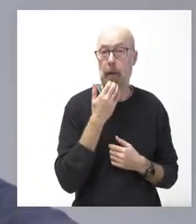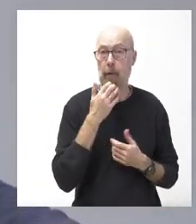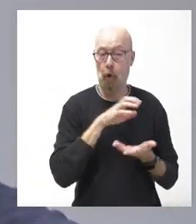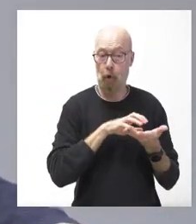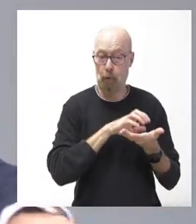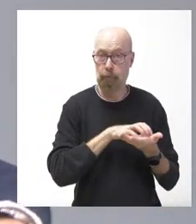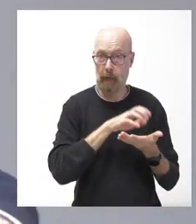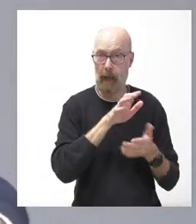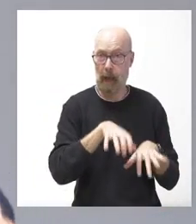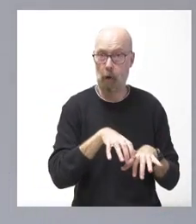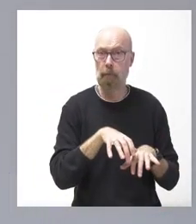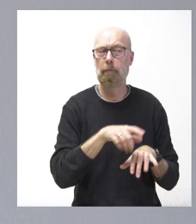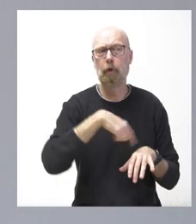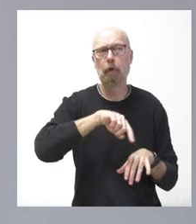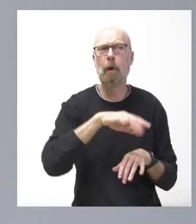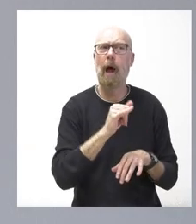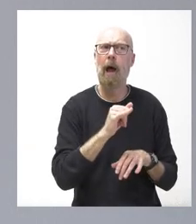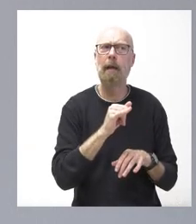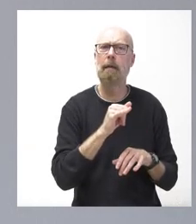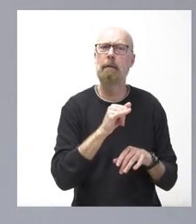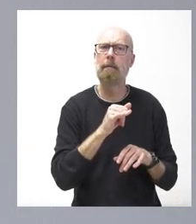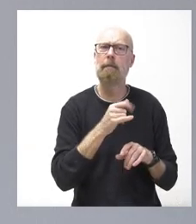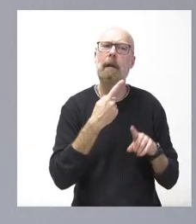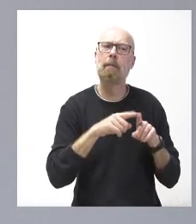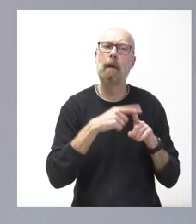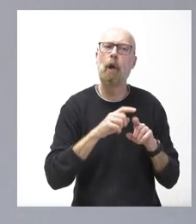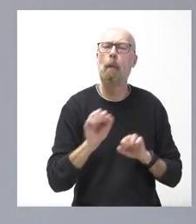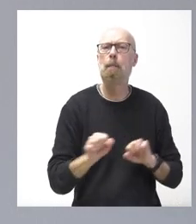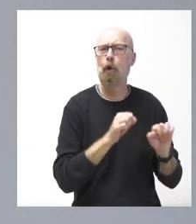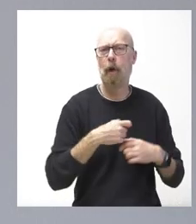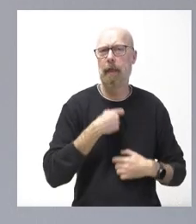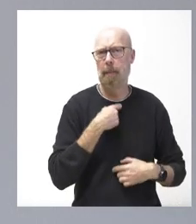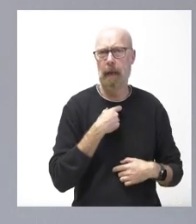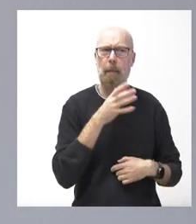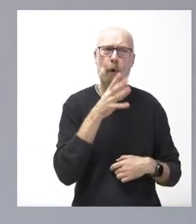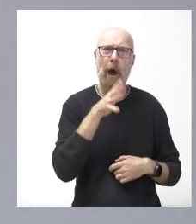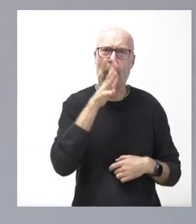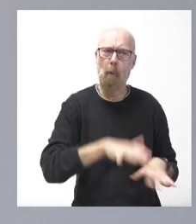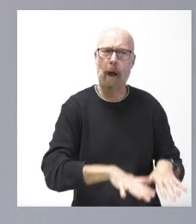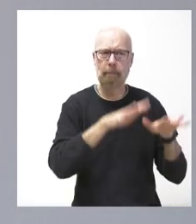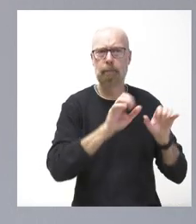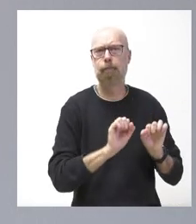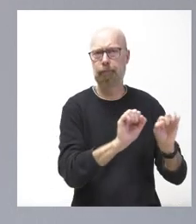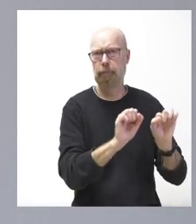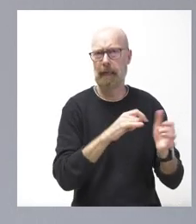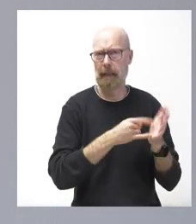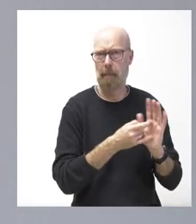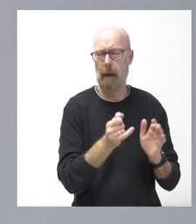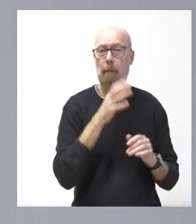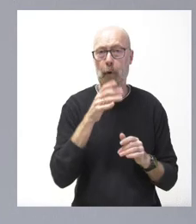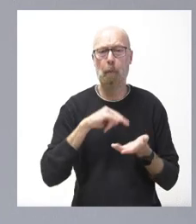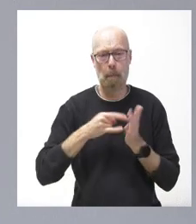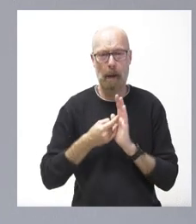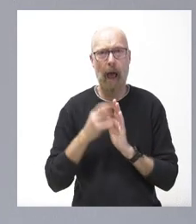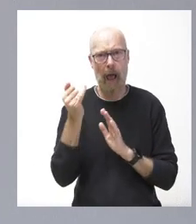una importante implantación de instrumentos de protección civil ante el riesgo de inundaciones. Comenzando porque existe un plan de protección civil, el